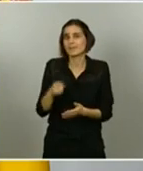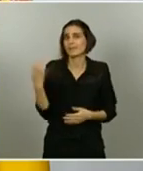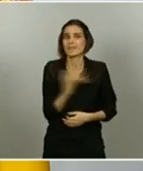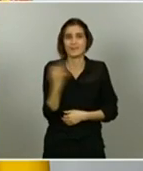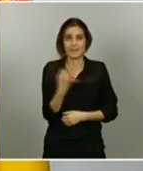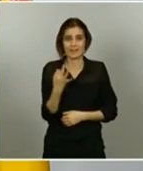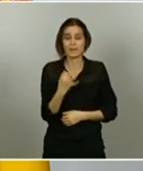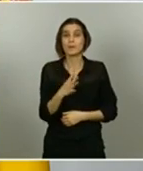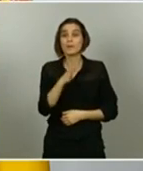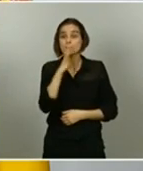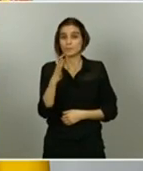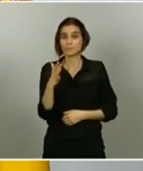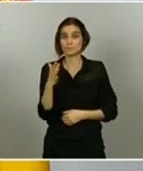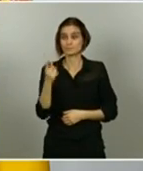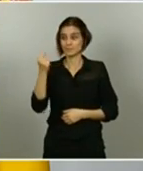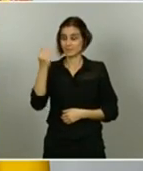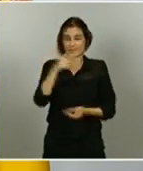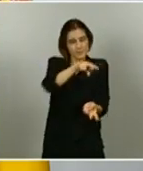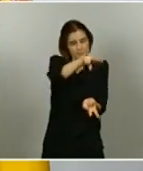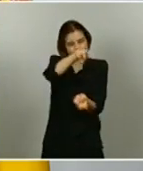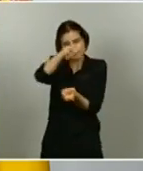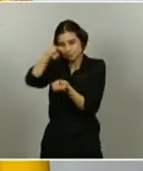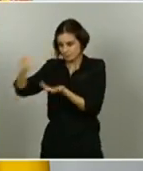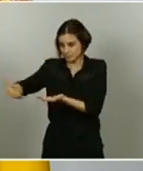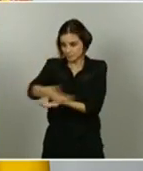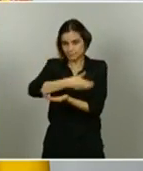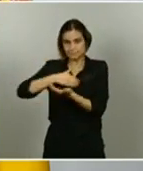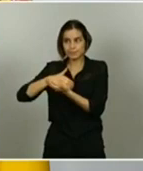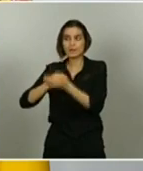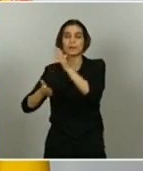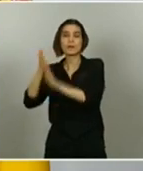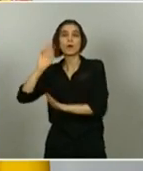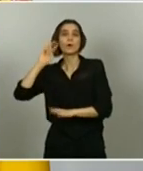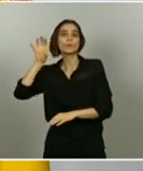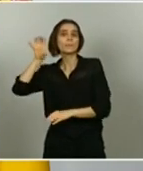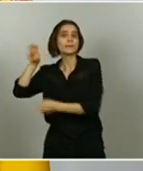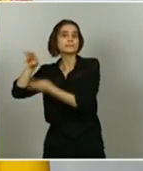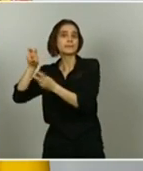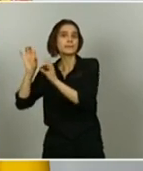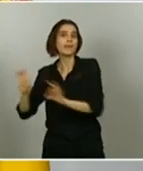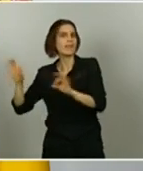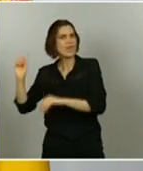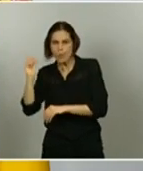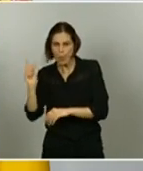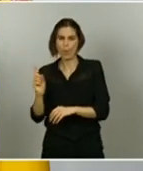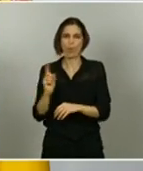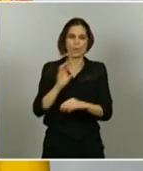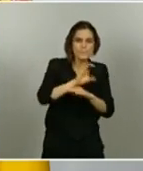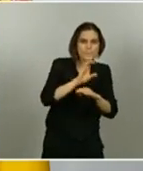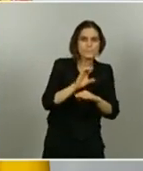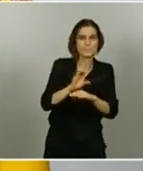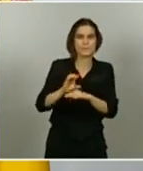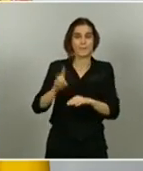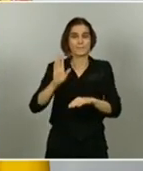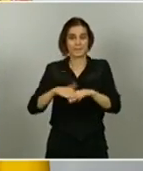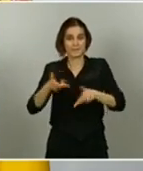fiscal, van a ir directamente al consumo, permitiendo a las empresas y a los autónomos seguir facturando algo que es condición de posibilidad